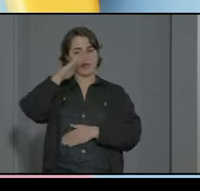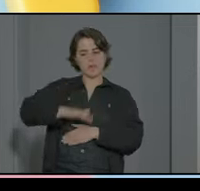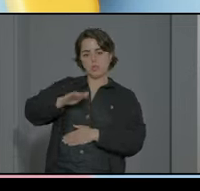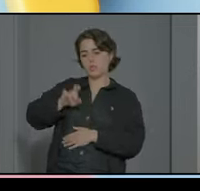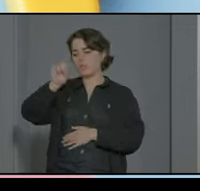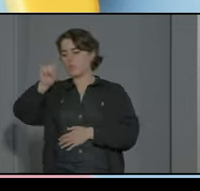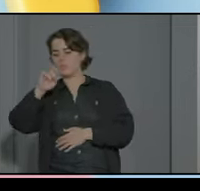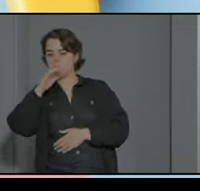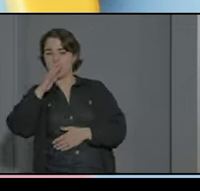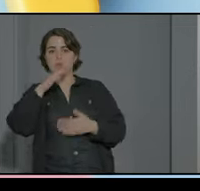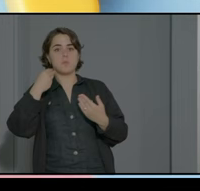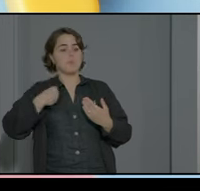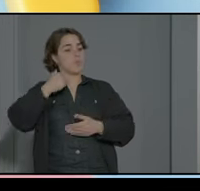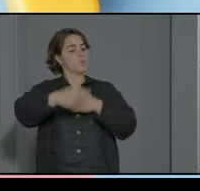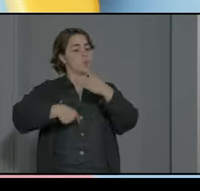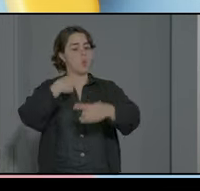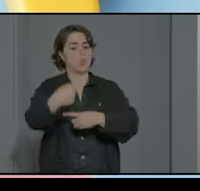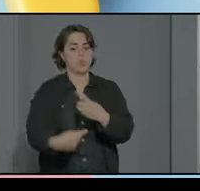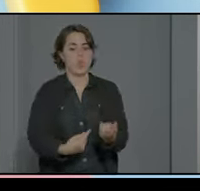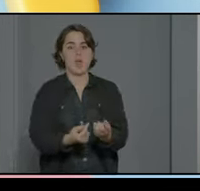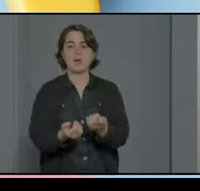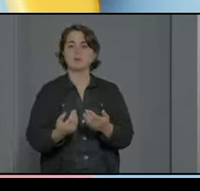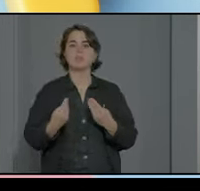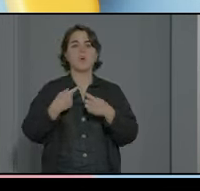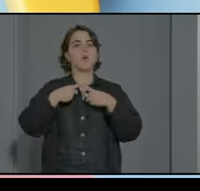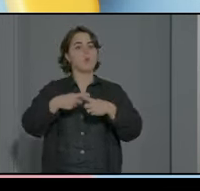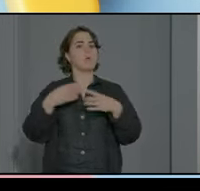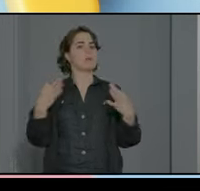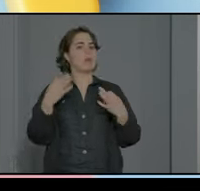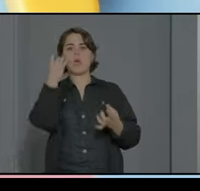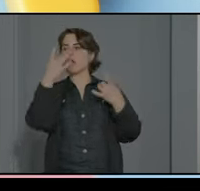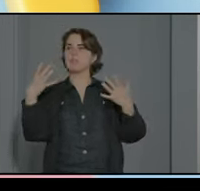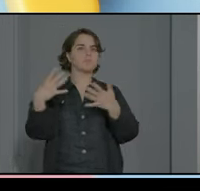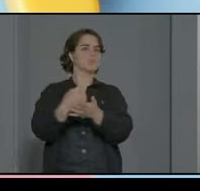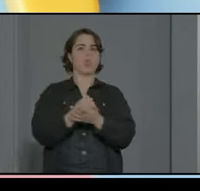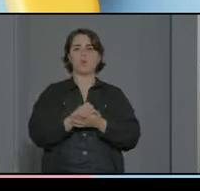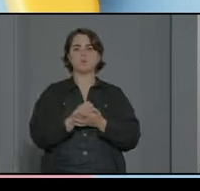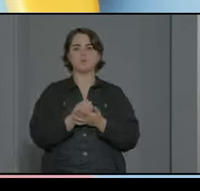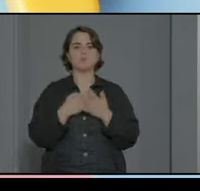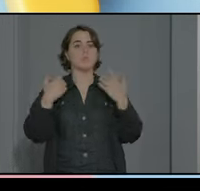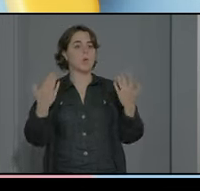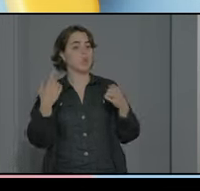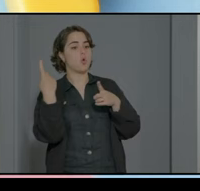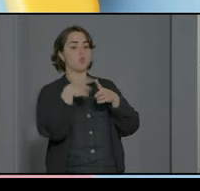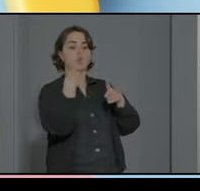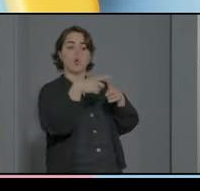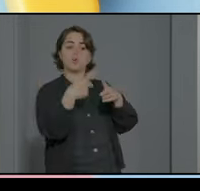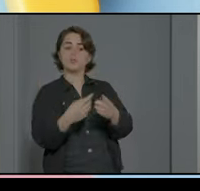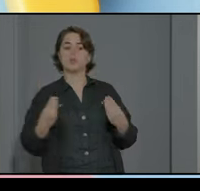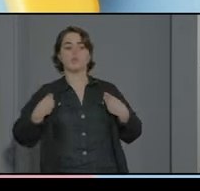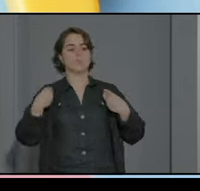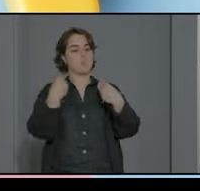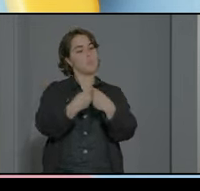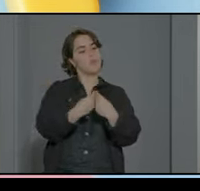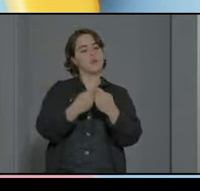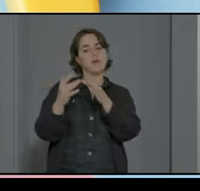profesores que en el día a día comparten con nosotros todas las actividades estos elementos van a convivir y van a